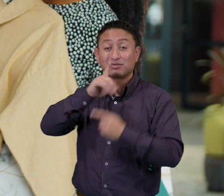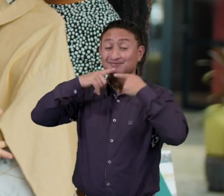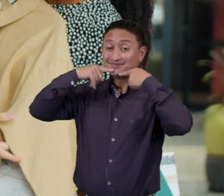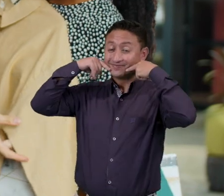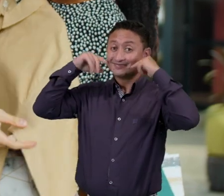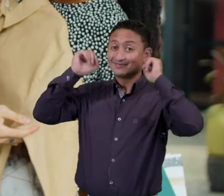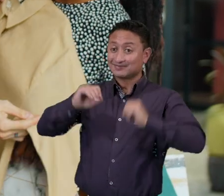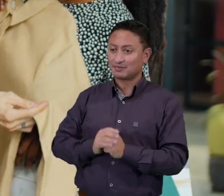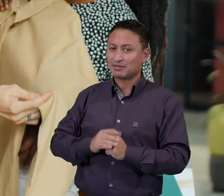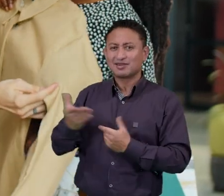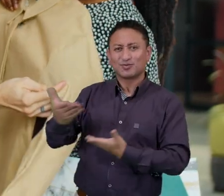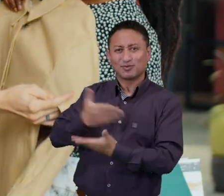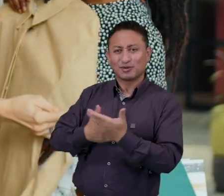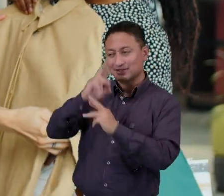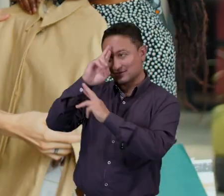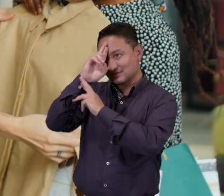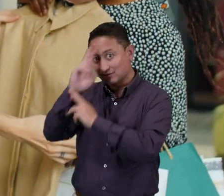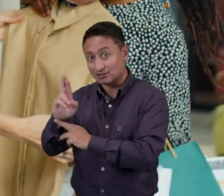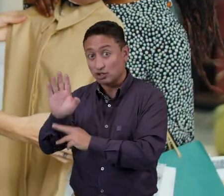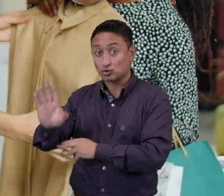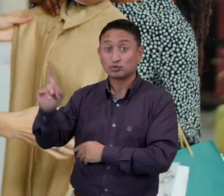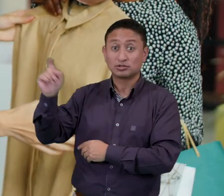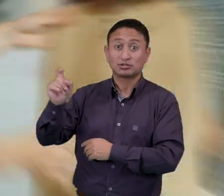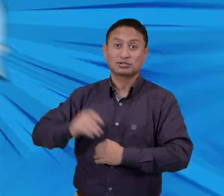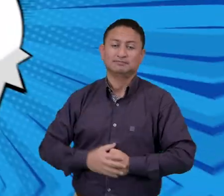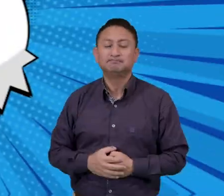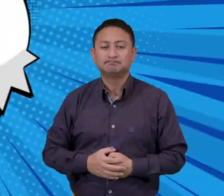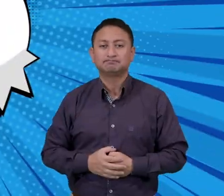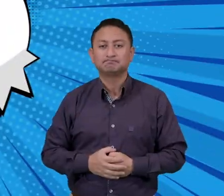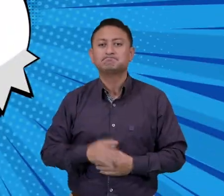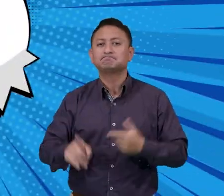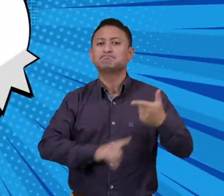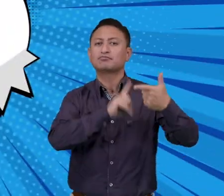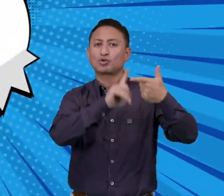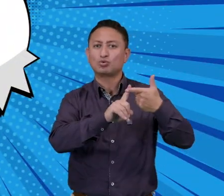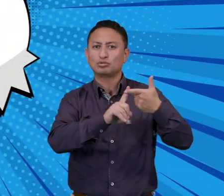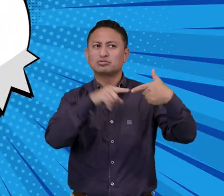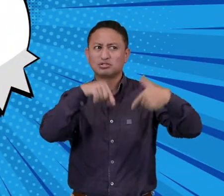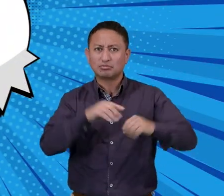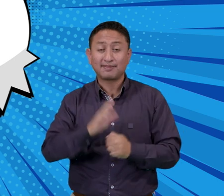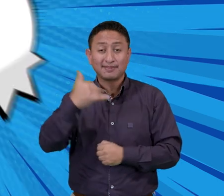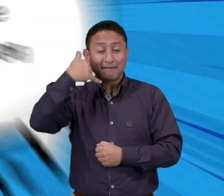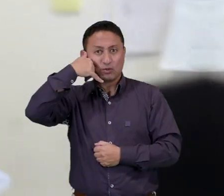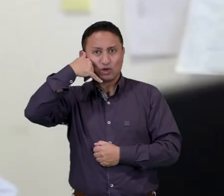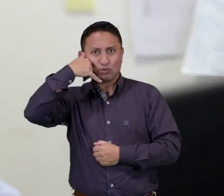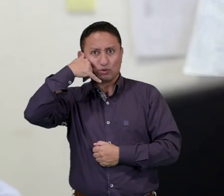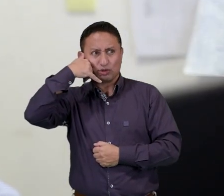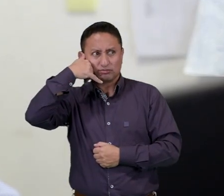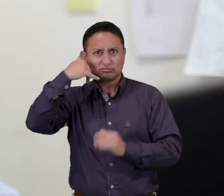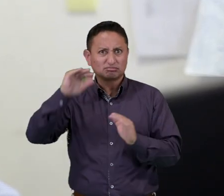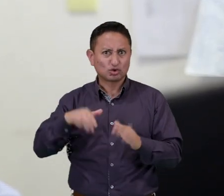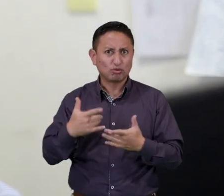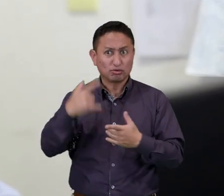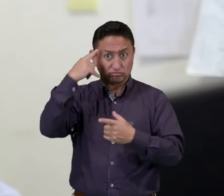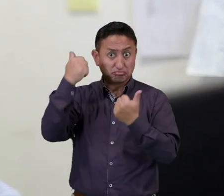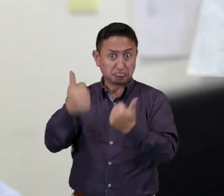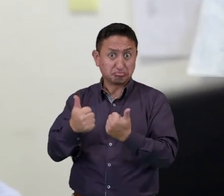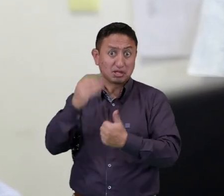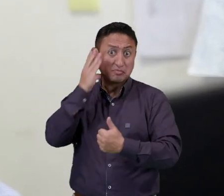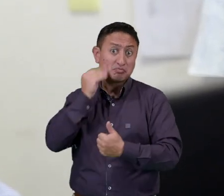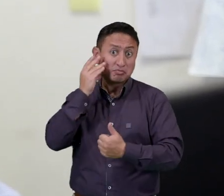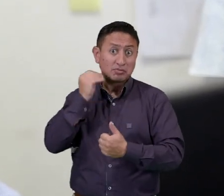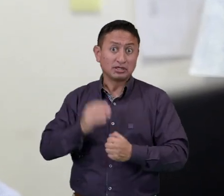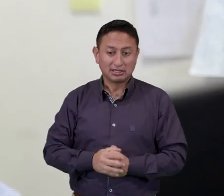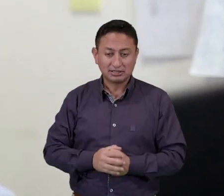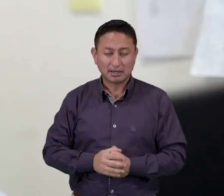sonriendo, siempre cordial y respetuosa a sus necesidades. Otro momento de verdad es el telefónico, que para hacer efectiva la experiencia